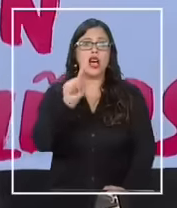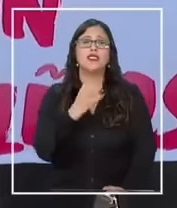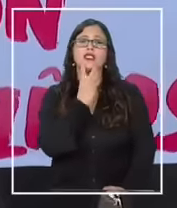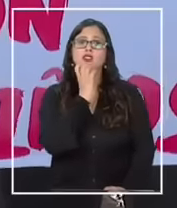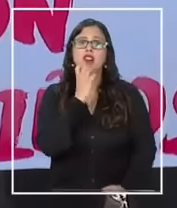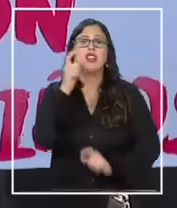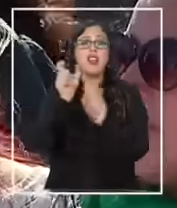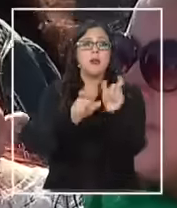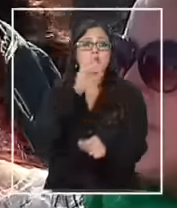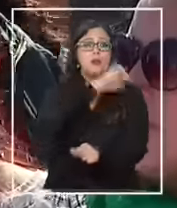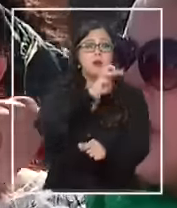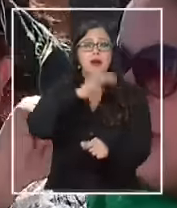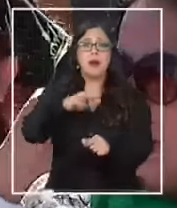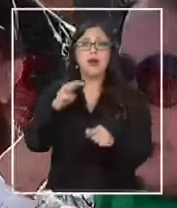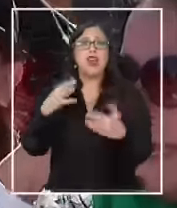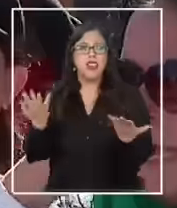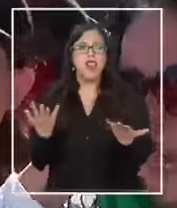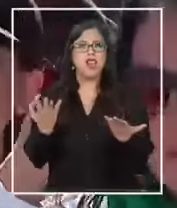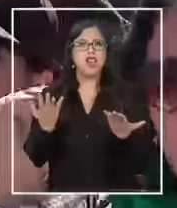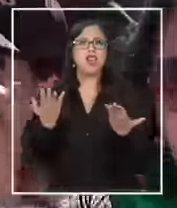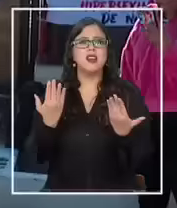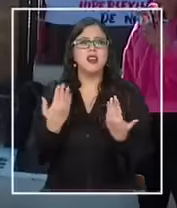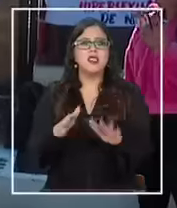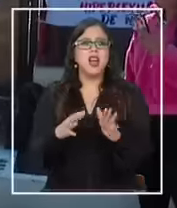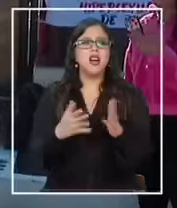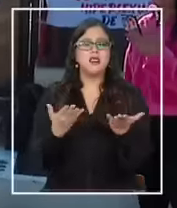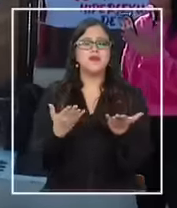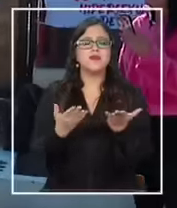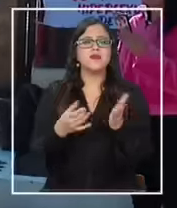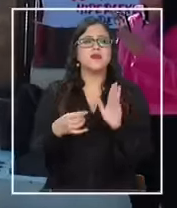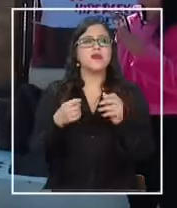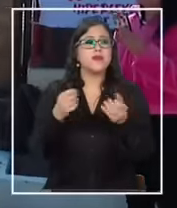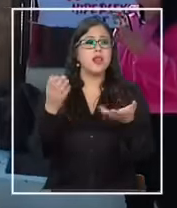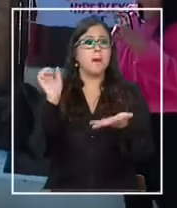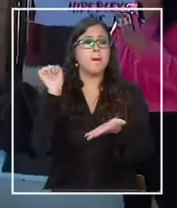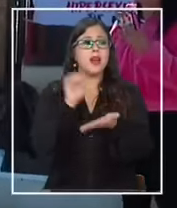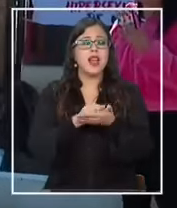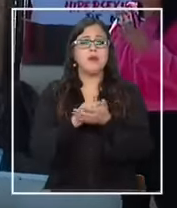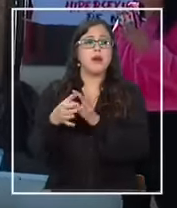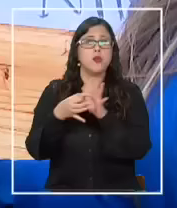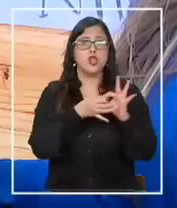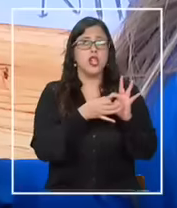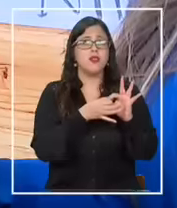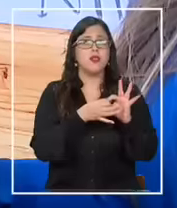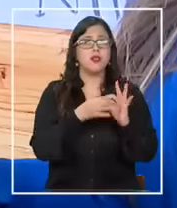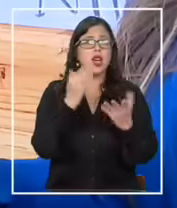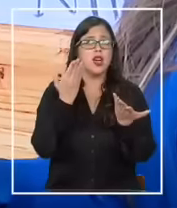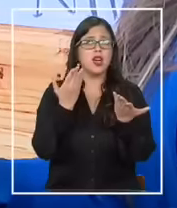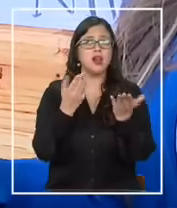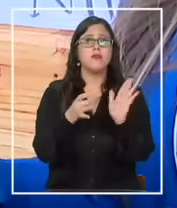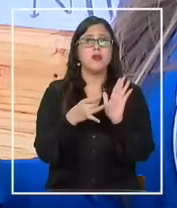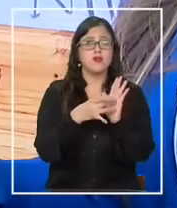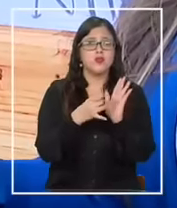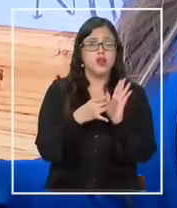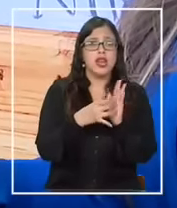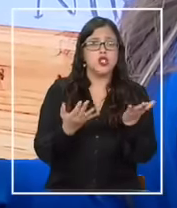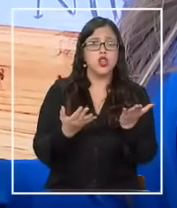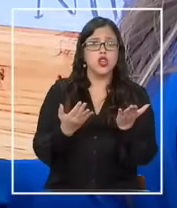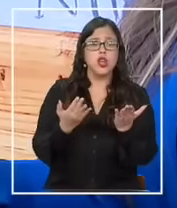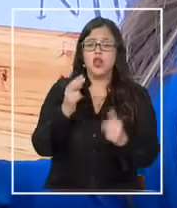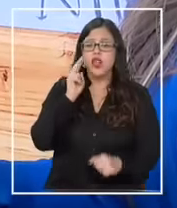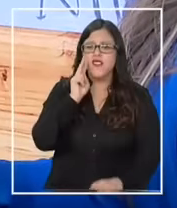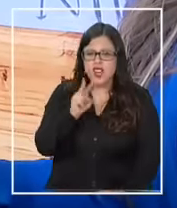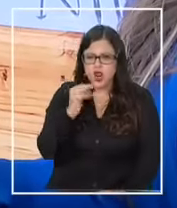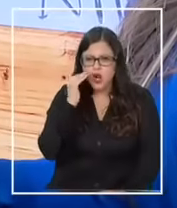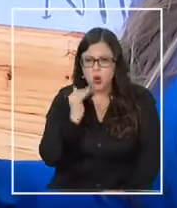vulneración sexual de la que aseguran fueron víctimas sus hijos que vieron un niño vulnerable que vieron un niño que no iba a